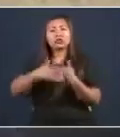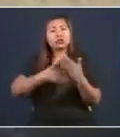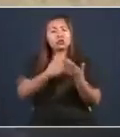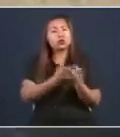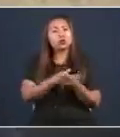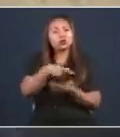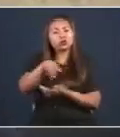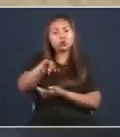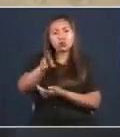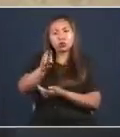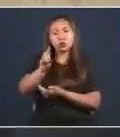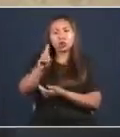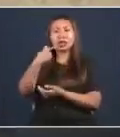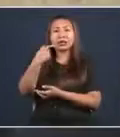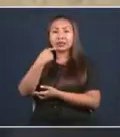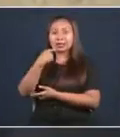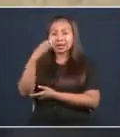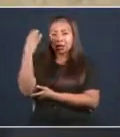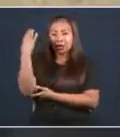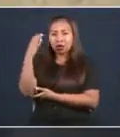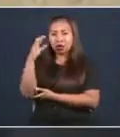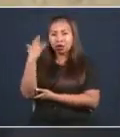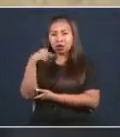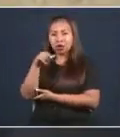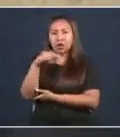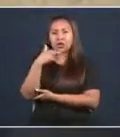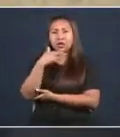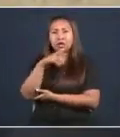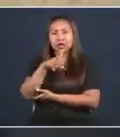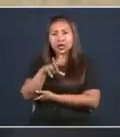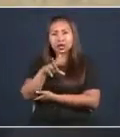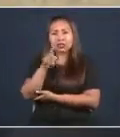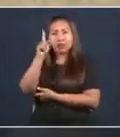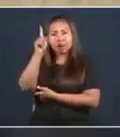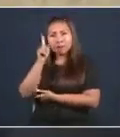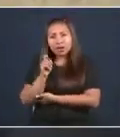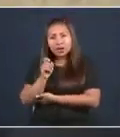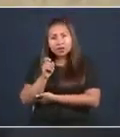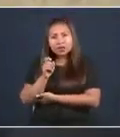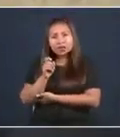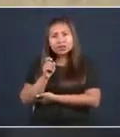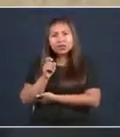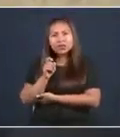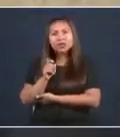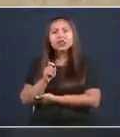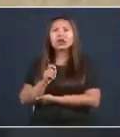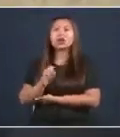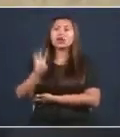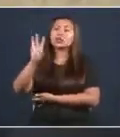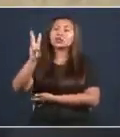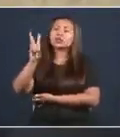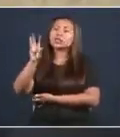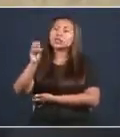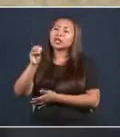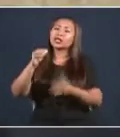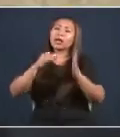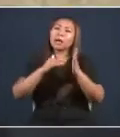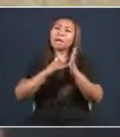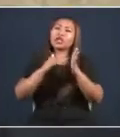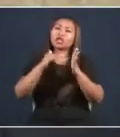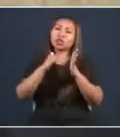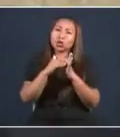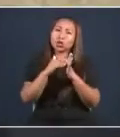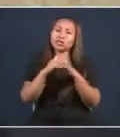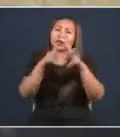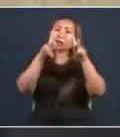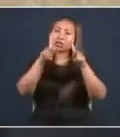Bancolombia en Colombia. Le dio tres meses a los colombianos, a 60 millones de habitantes, el banco más grande de Colombia.